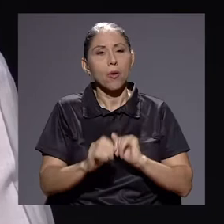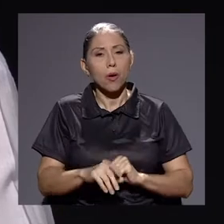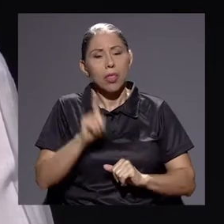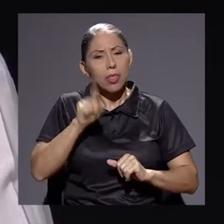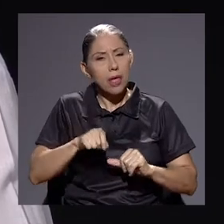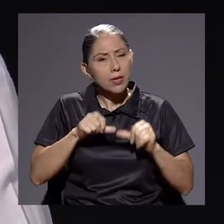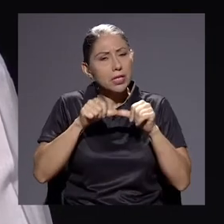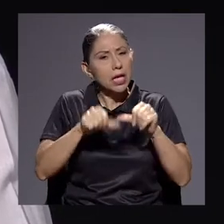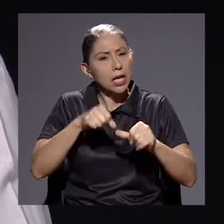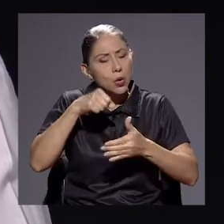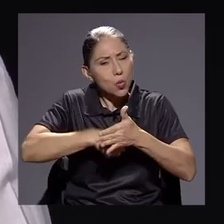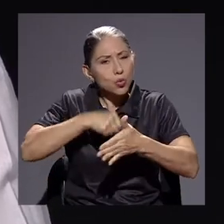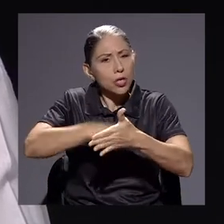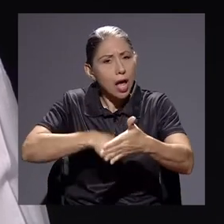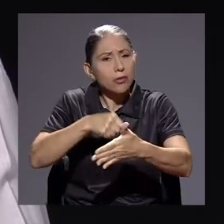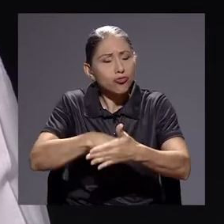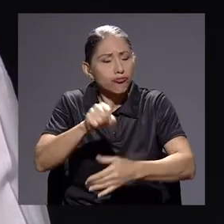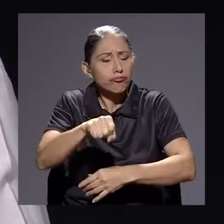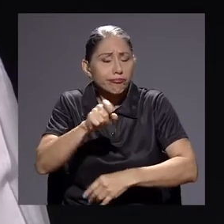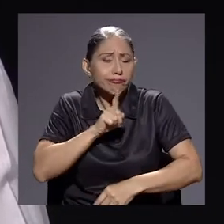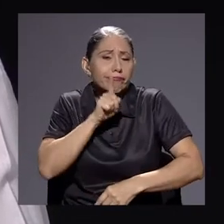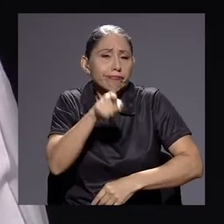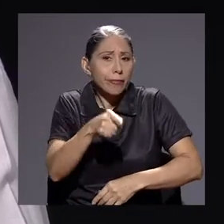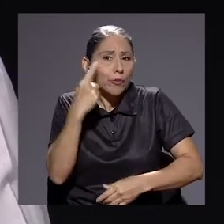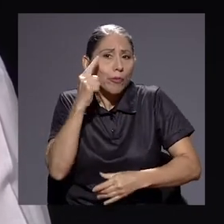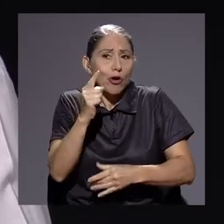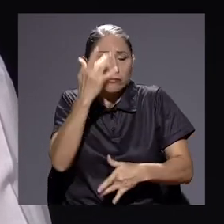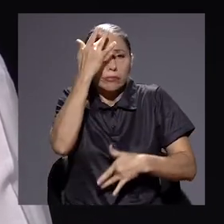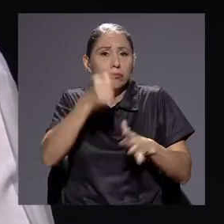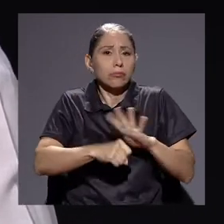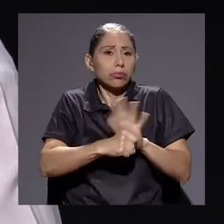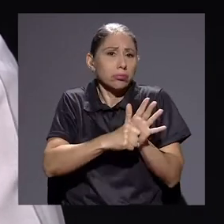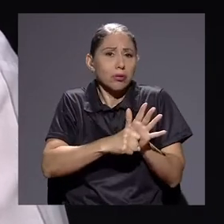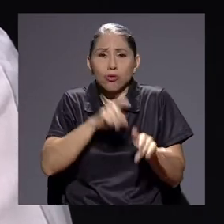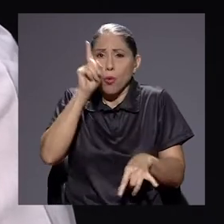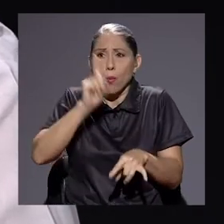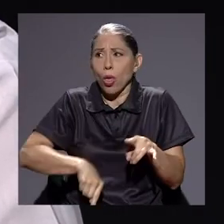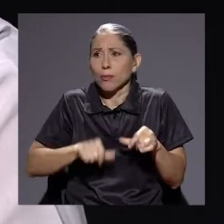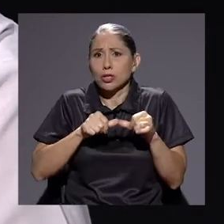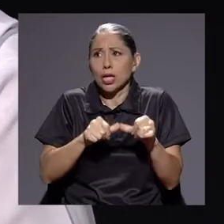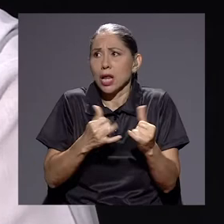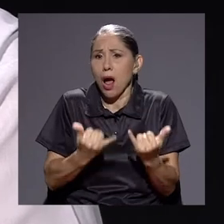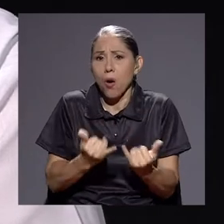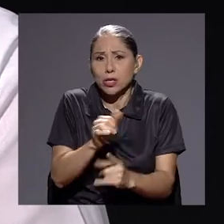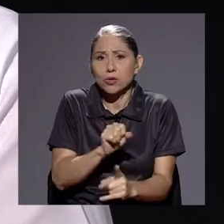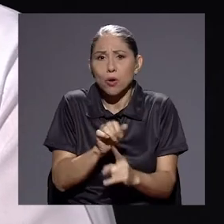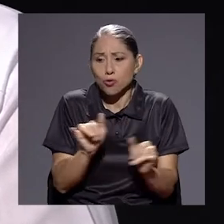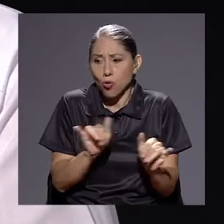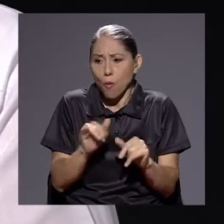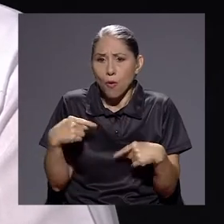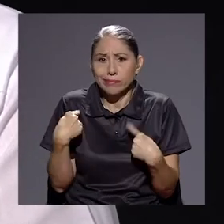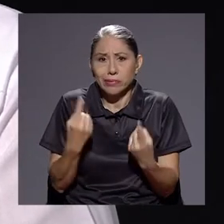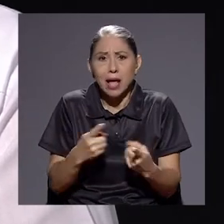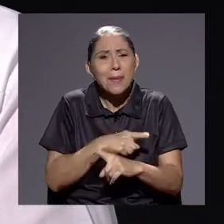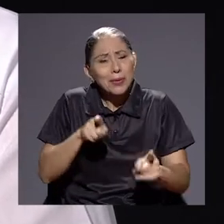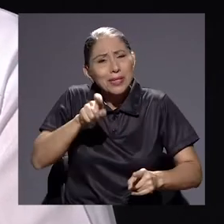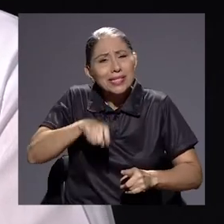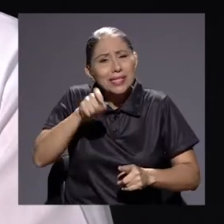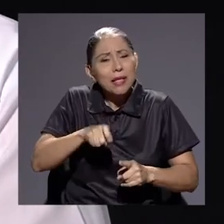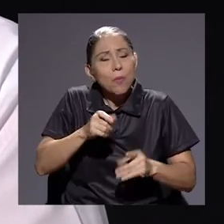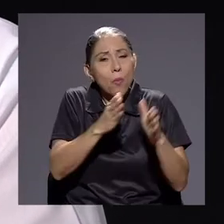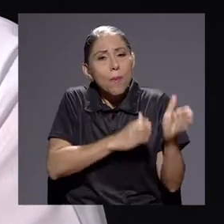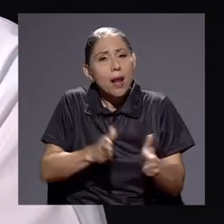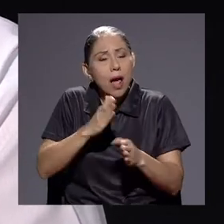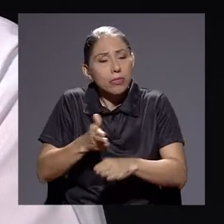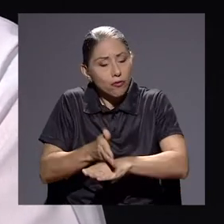que seguir luchando, cierto, contra la pandemia. No podemos seguir en la actual, pero se requiere que haya un plan de